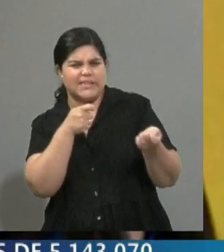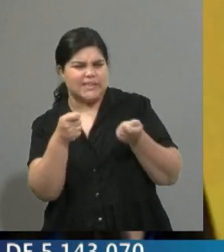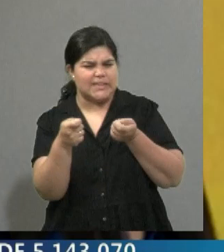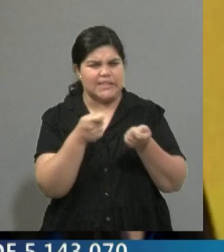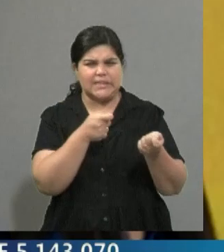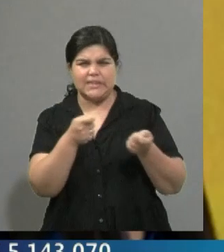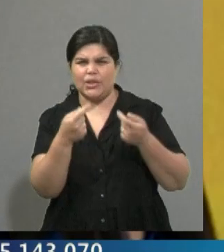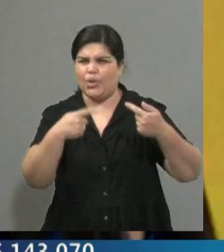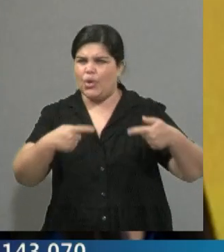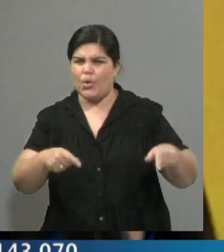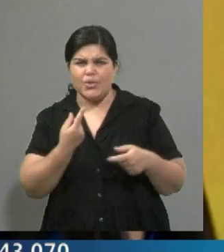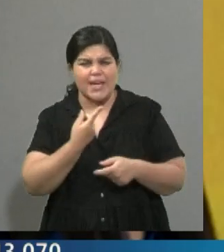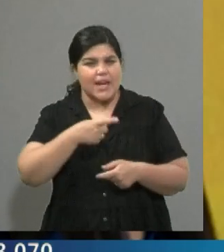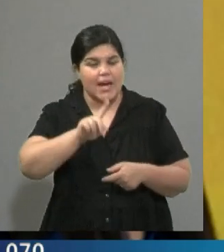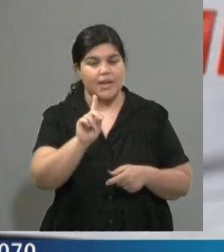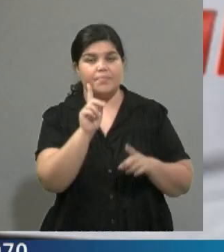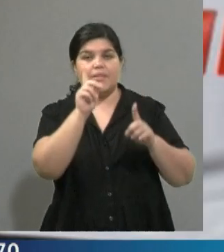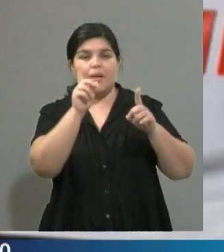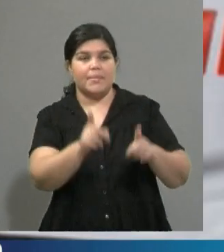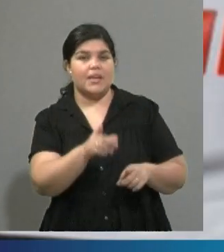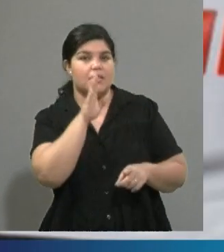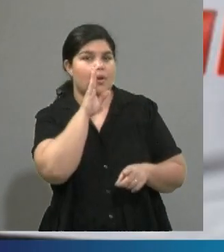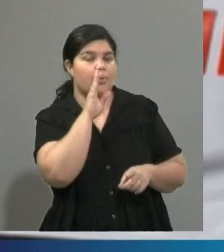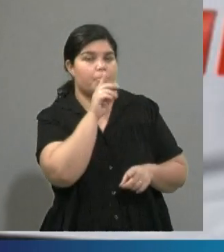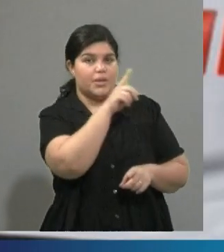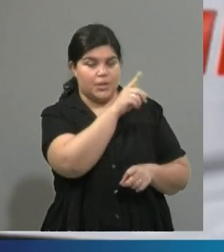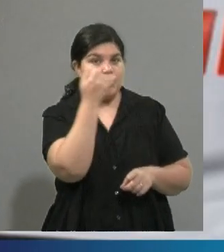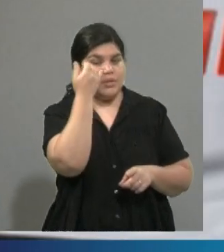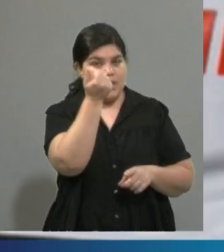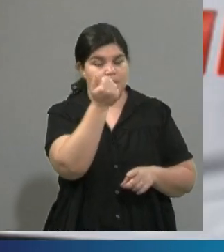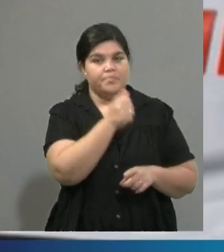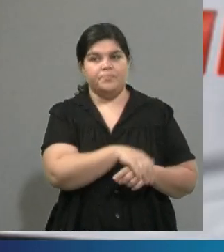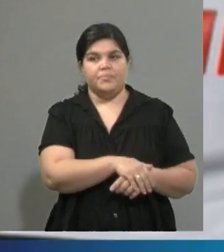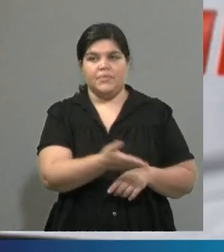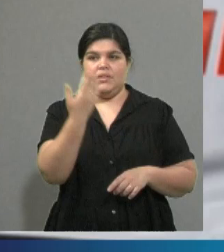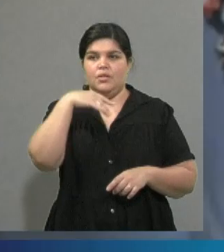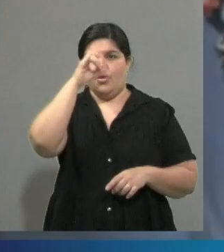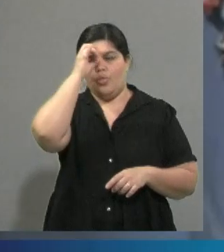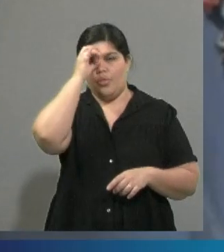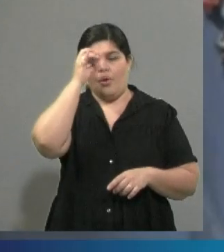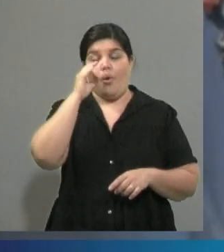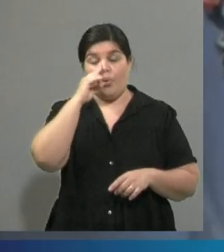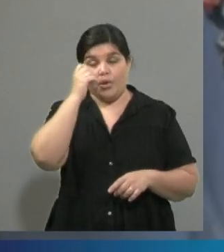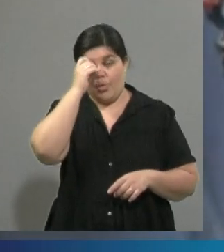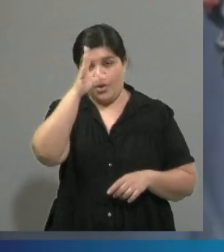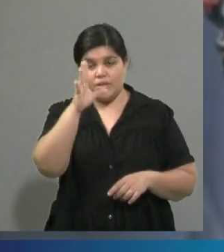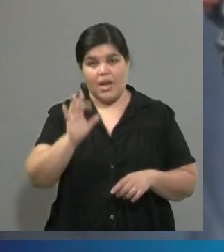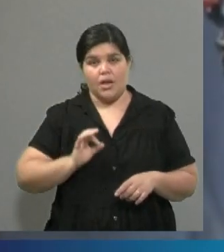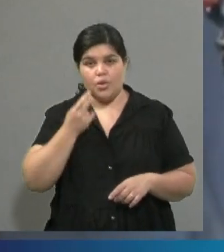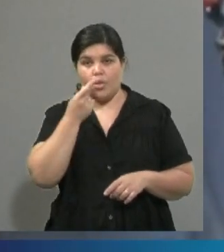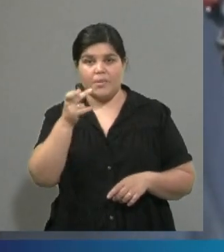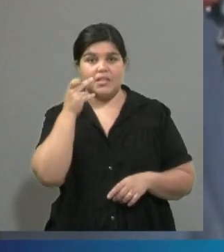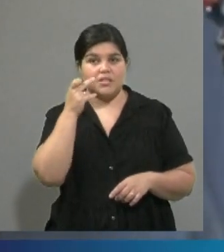algunas controversias por parte de Estados Unidos porque recordemos que si bien está detenido desde el 12 de junio de 2019 en